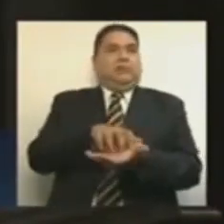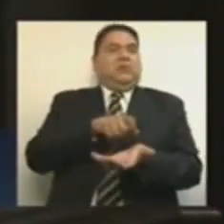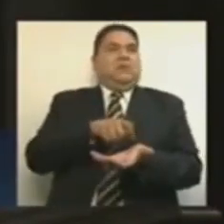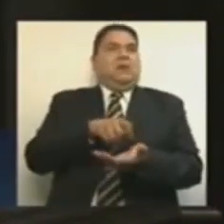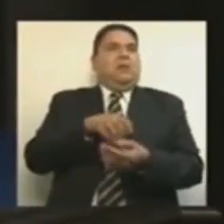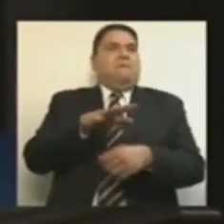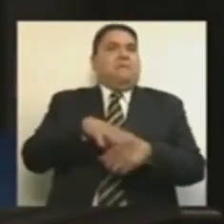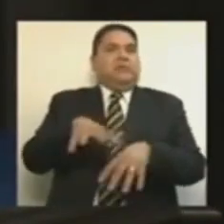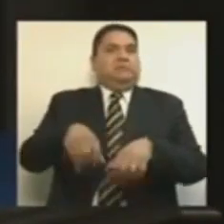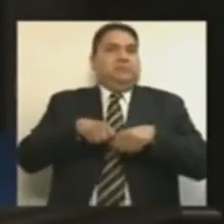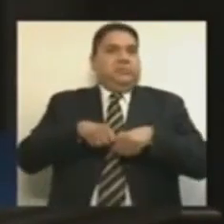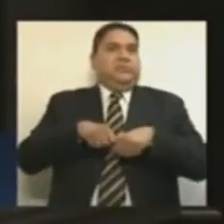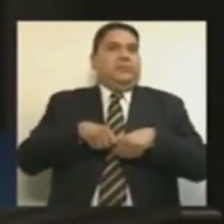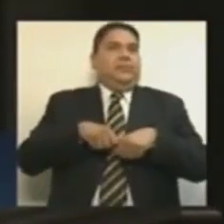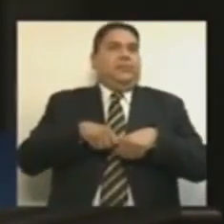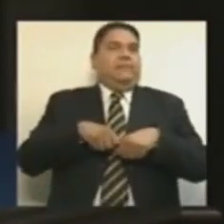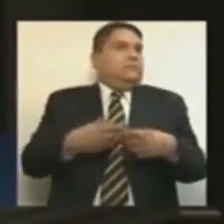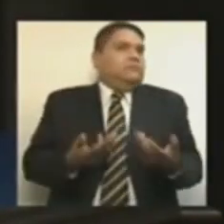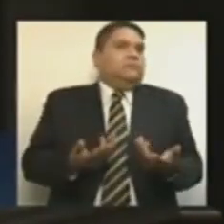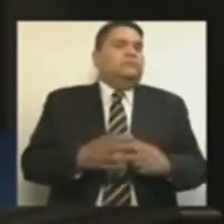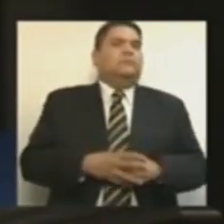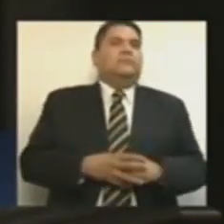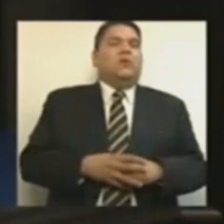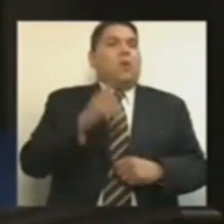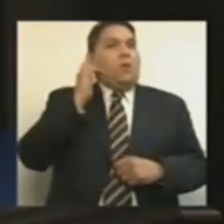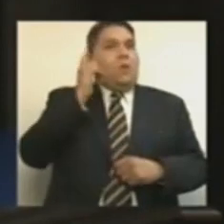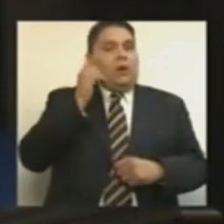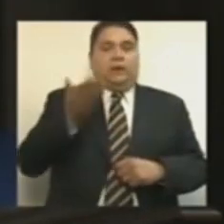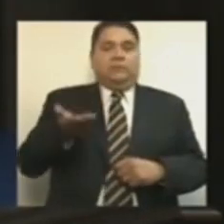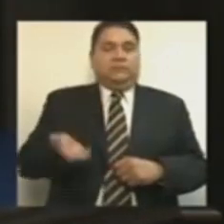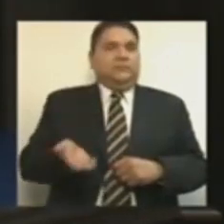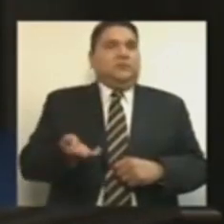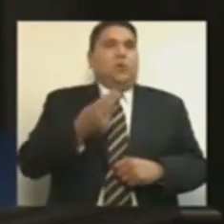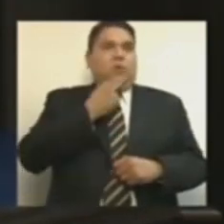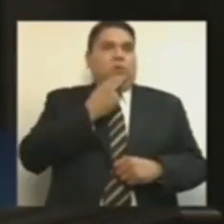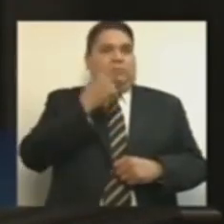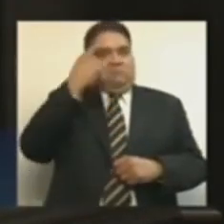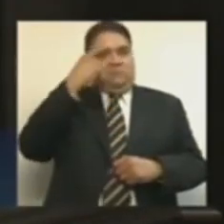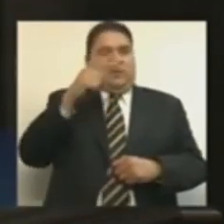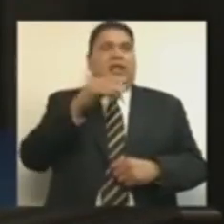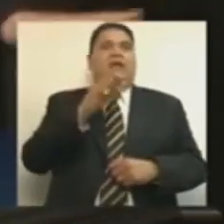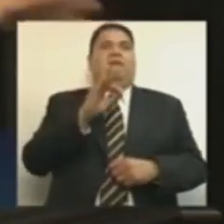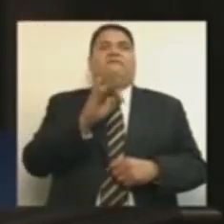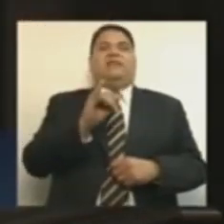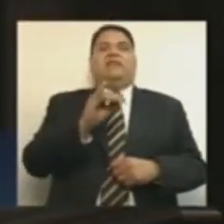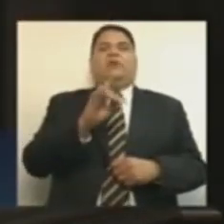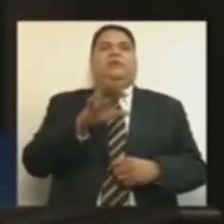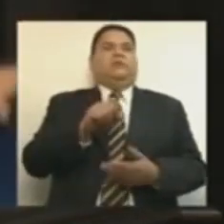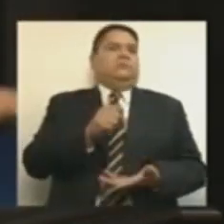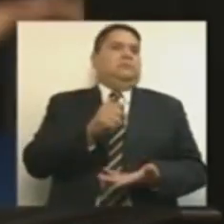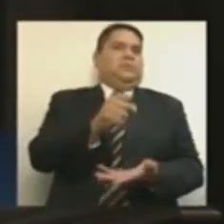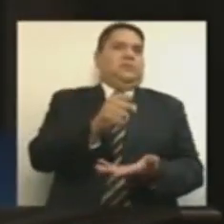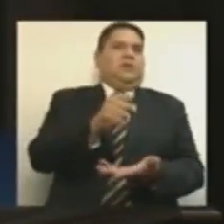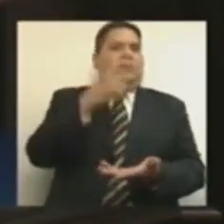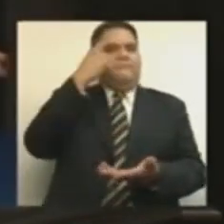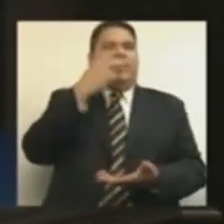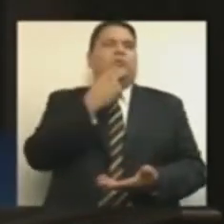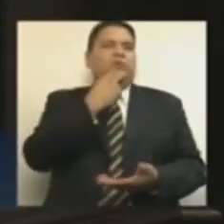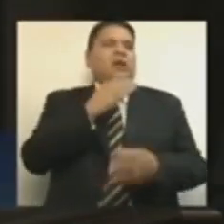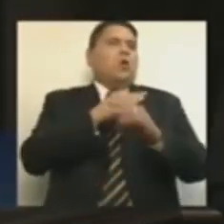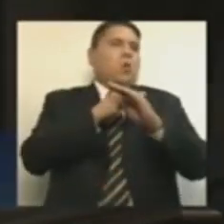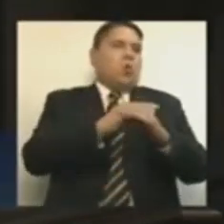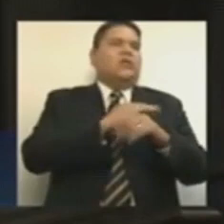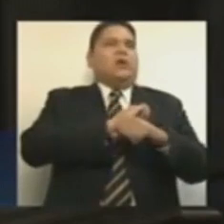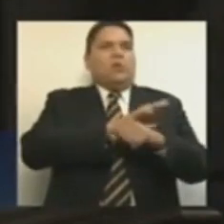Y espero que parte de este recurso, de estos fideicomisos, que también va a ir para el tema de la pandemia y para las